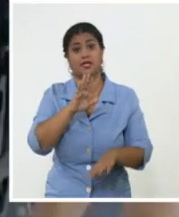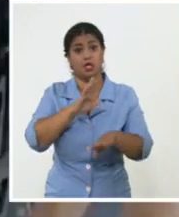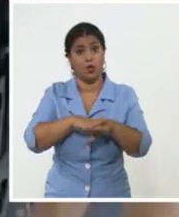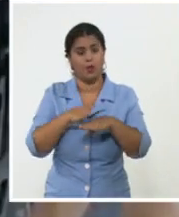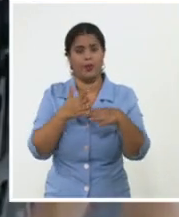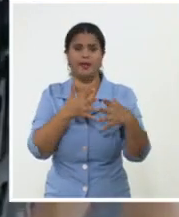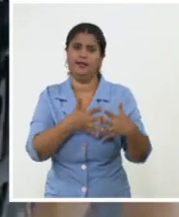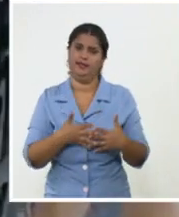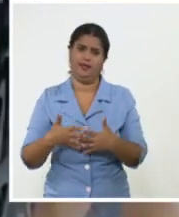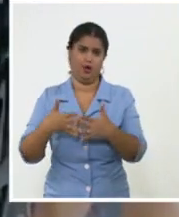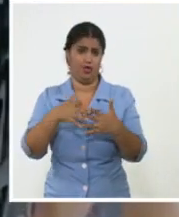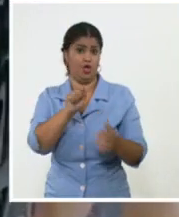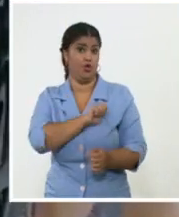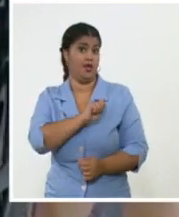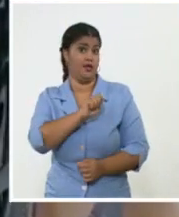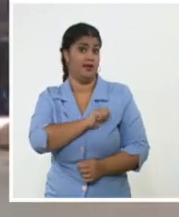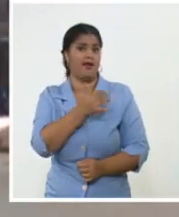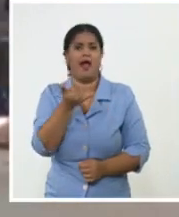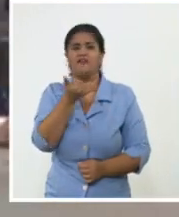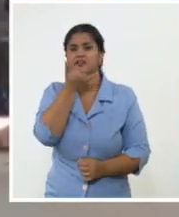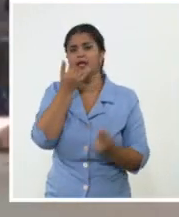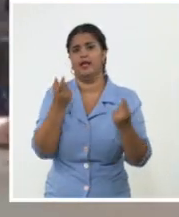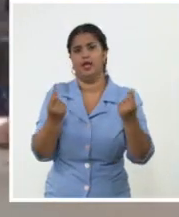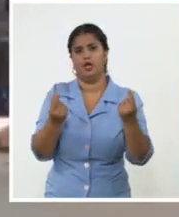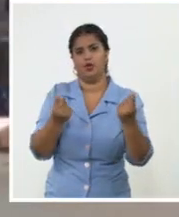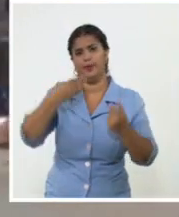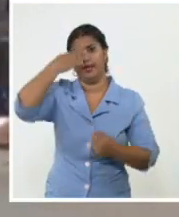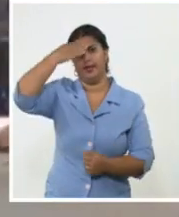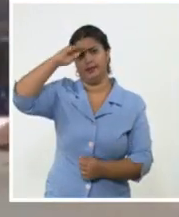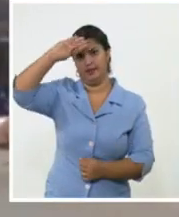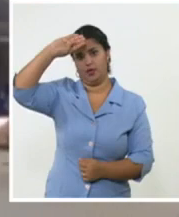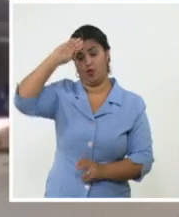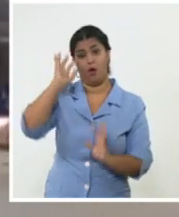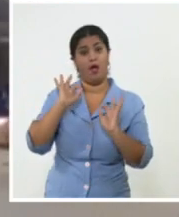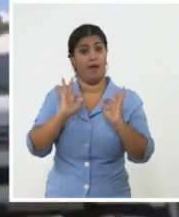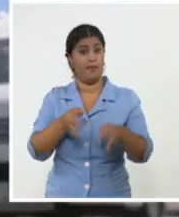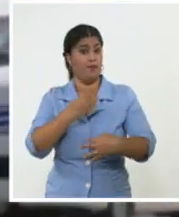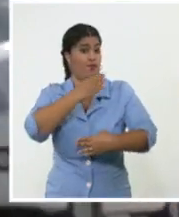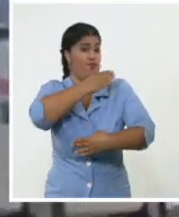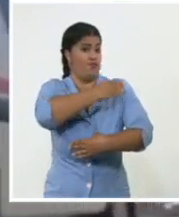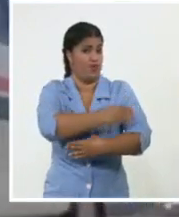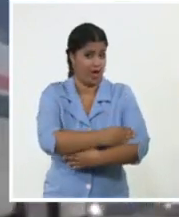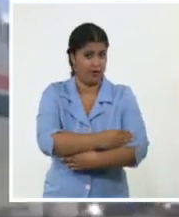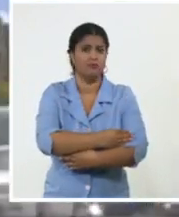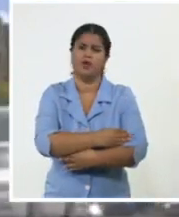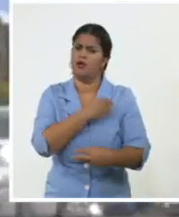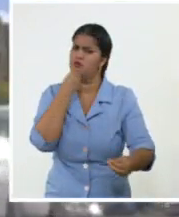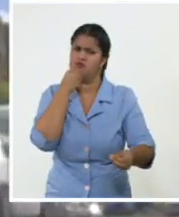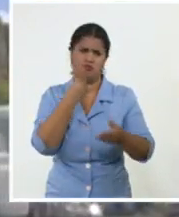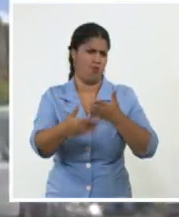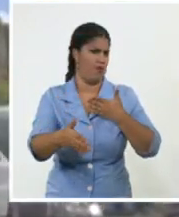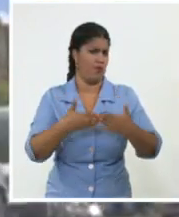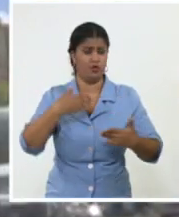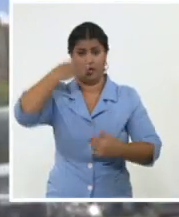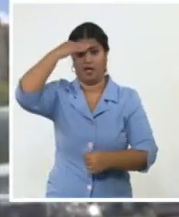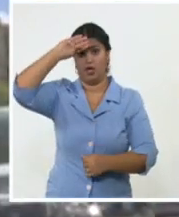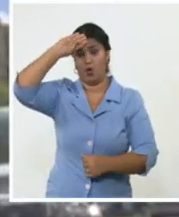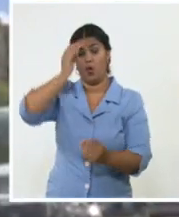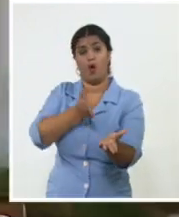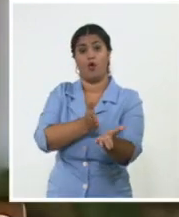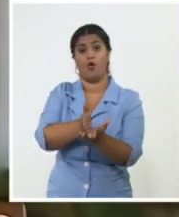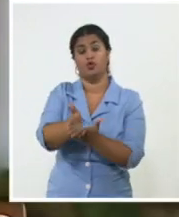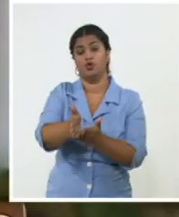estrangular la economía nacional. A pesar de esto, Cuba avanza. Así lo aseguró el presidente